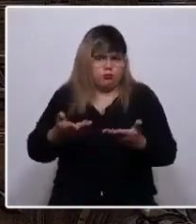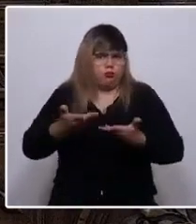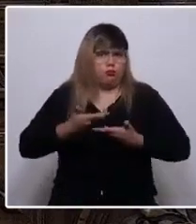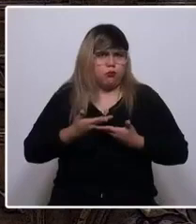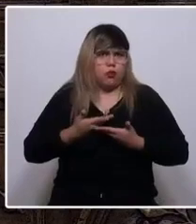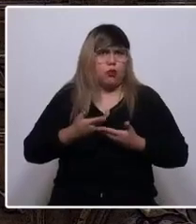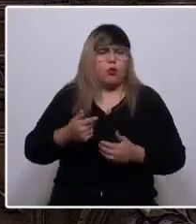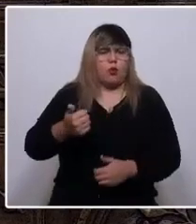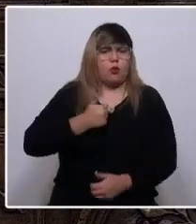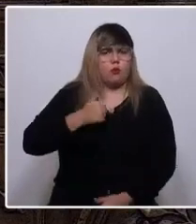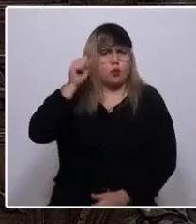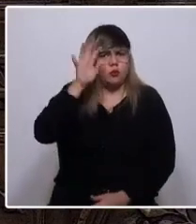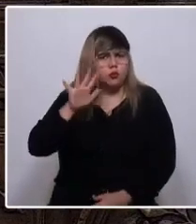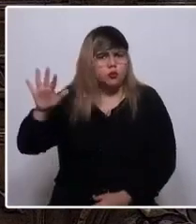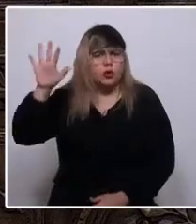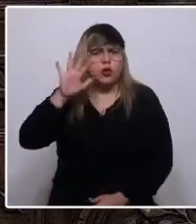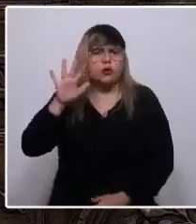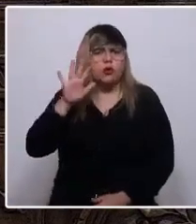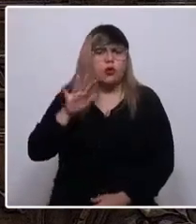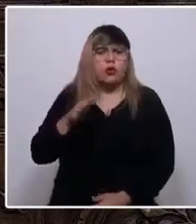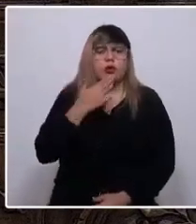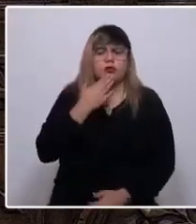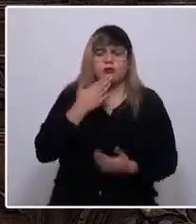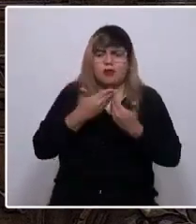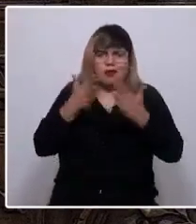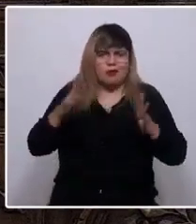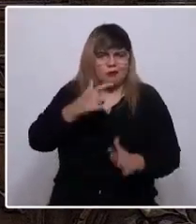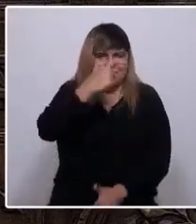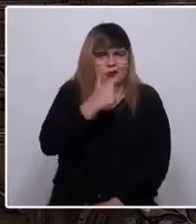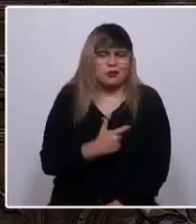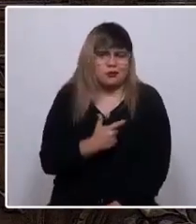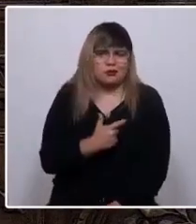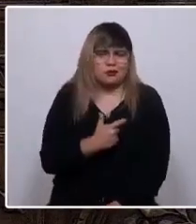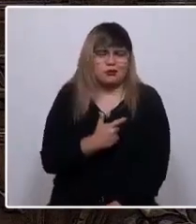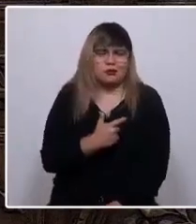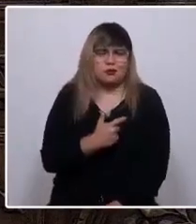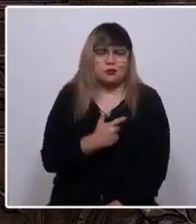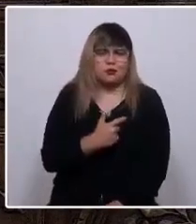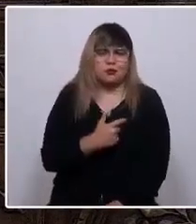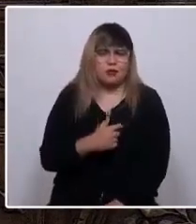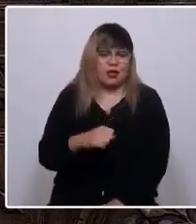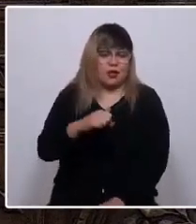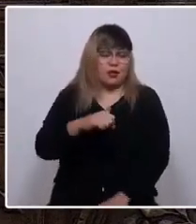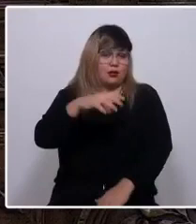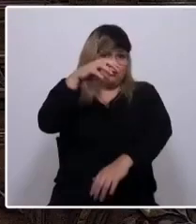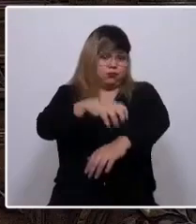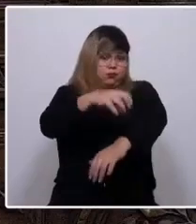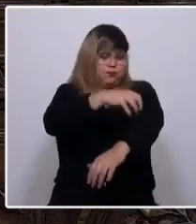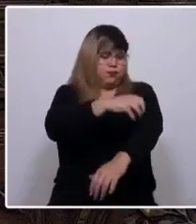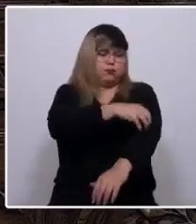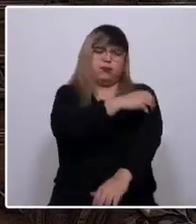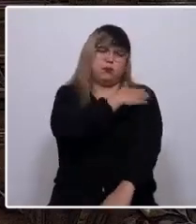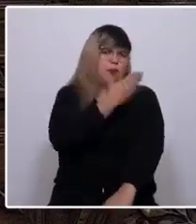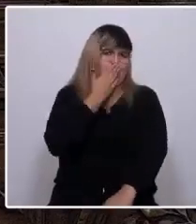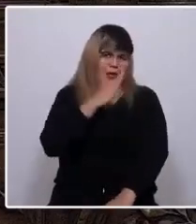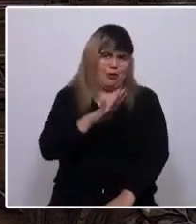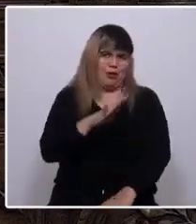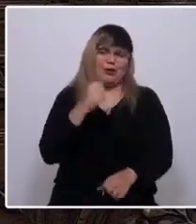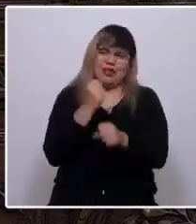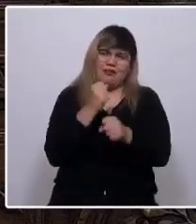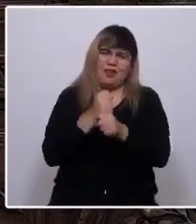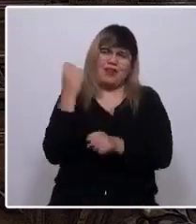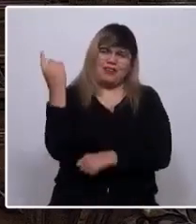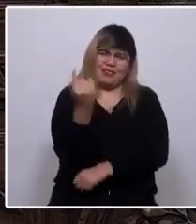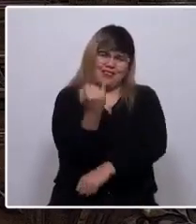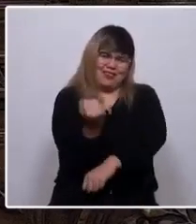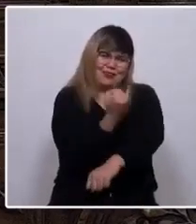los sueños y dar rienda suelta a la libertad de ser. Descentralizar nuestro país, trabajar por autonomía, equidad